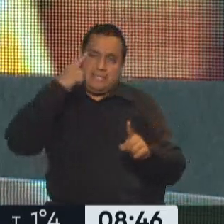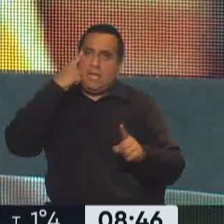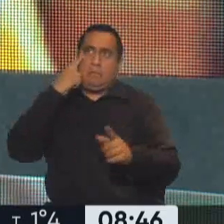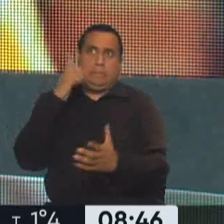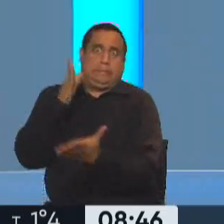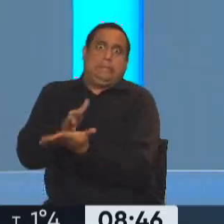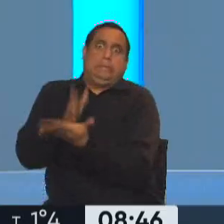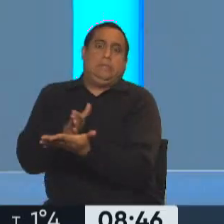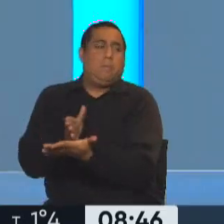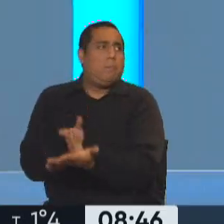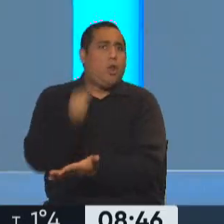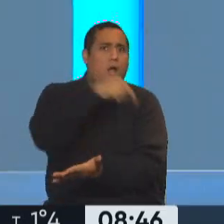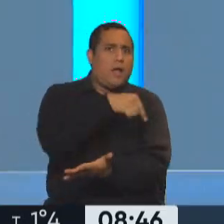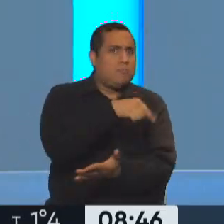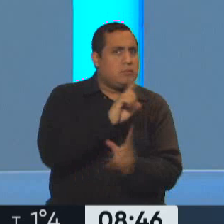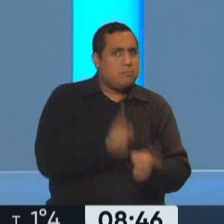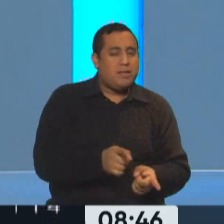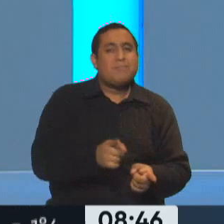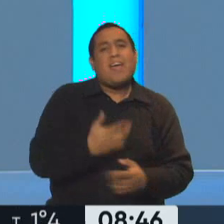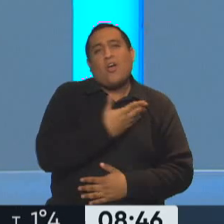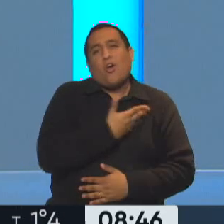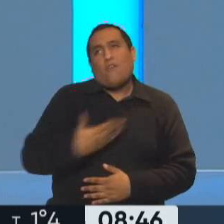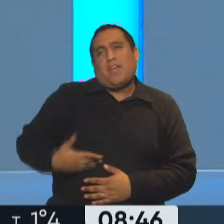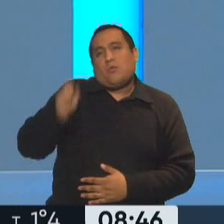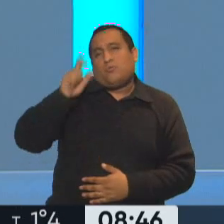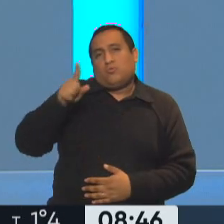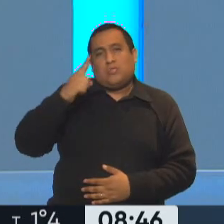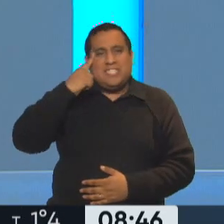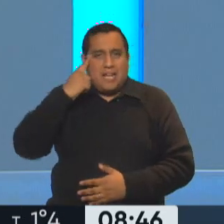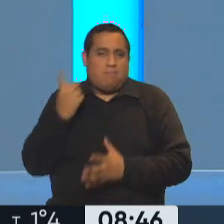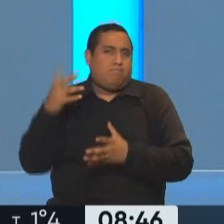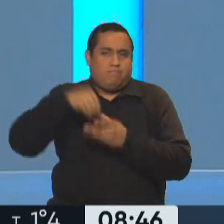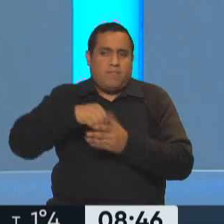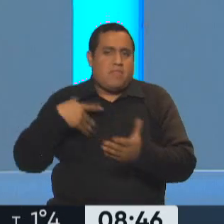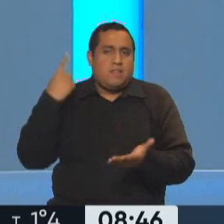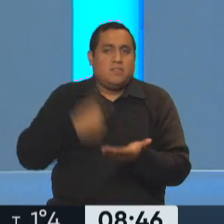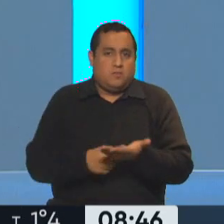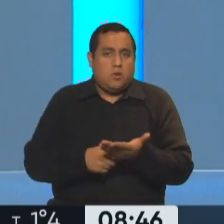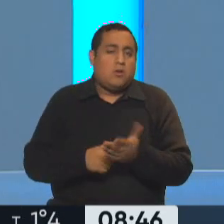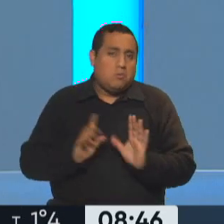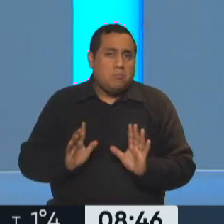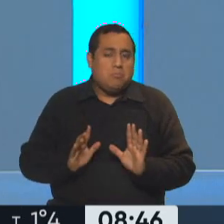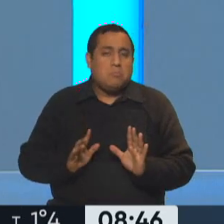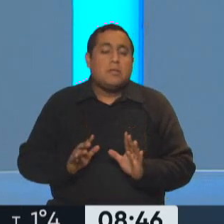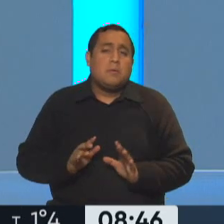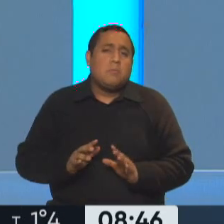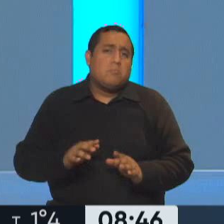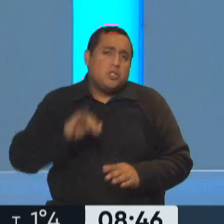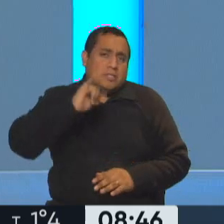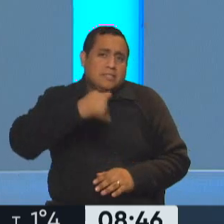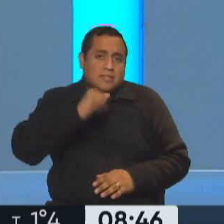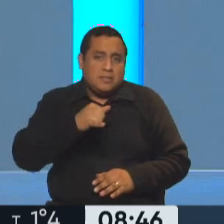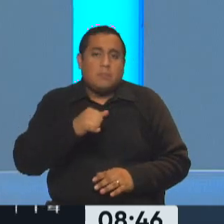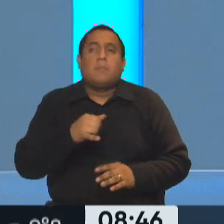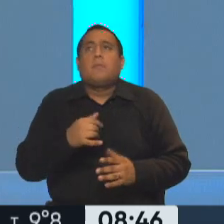Claro, en este caso el gobierno es el que toma cartas, el gobierno chino, del asunto. En líneas generales debería suceder que